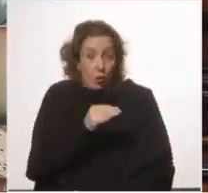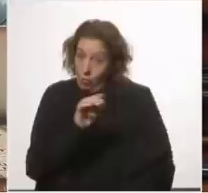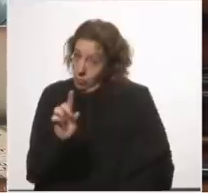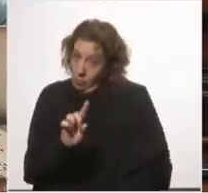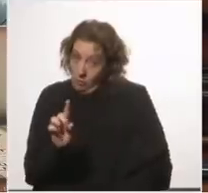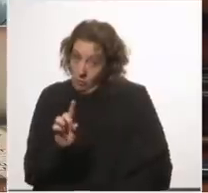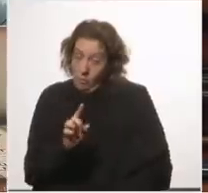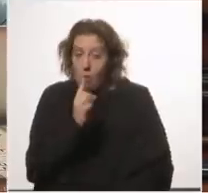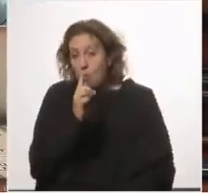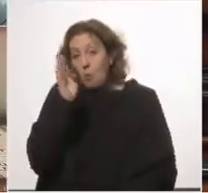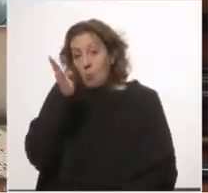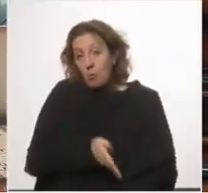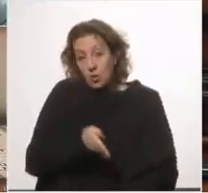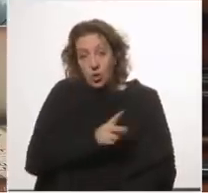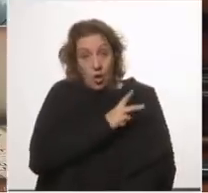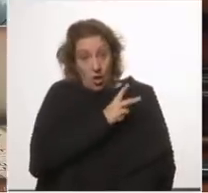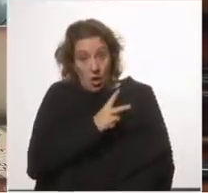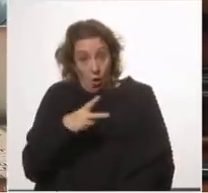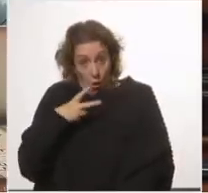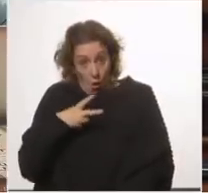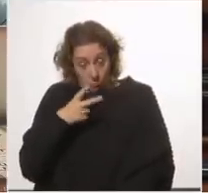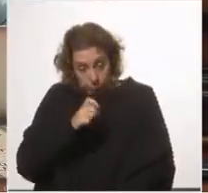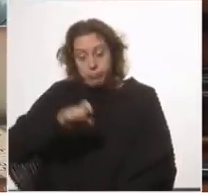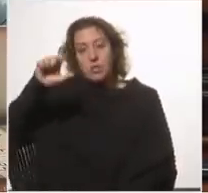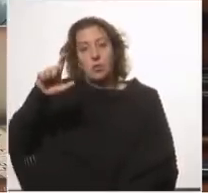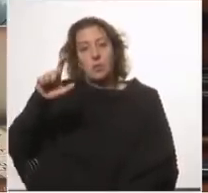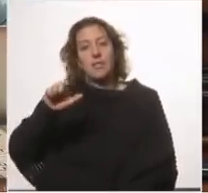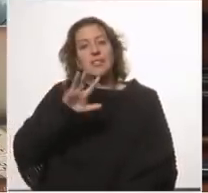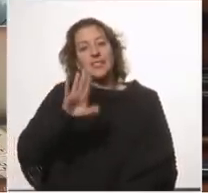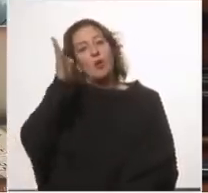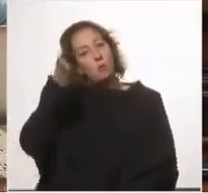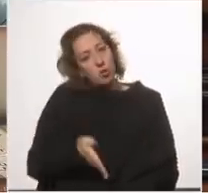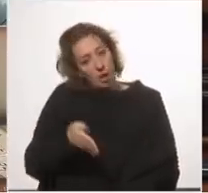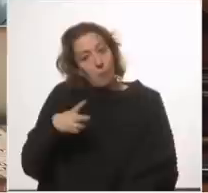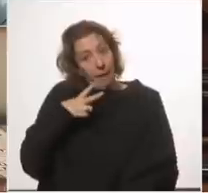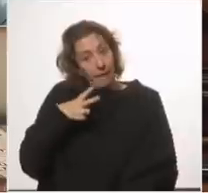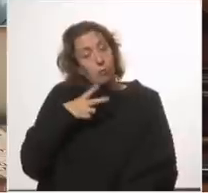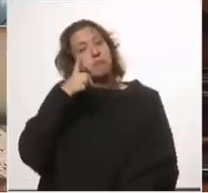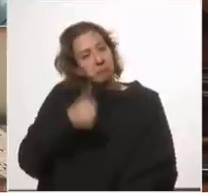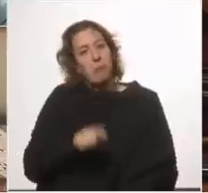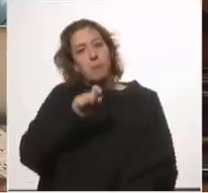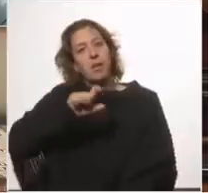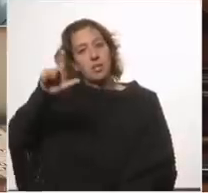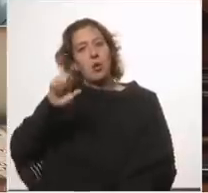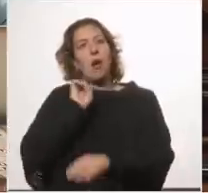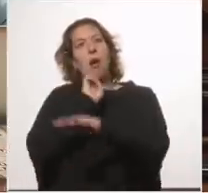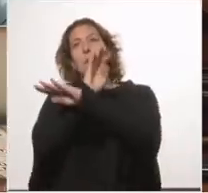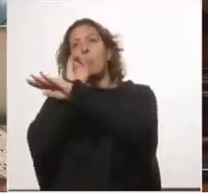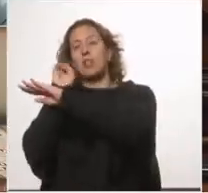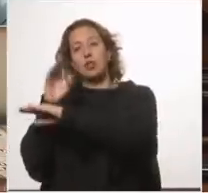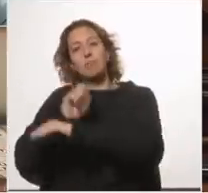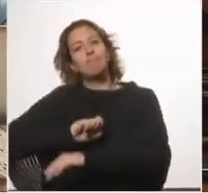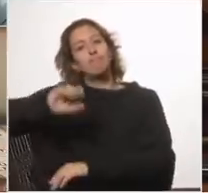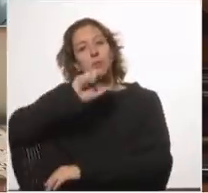todos. El 1% más rico creció en sus ingresos, el 5% más rico también creció. Las exportaciones crecieron un 32